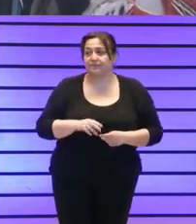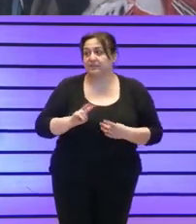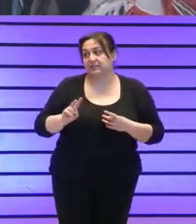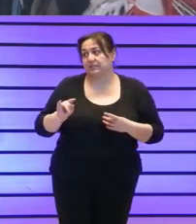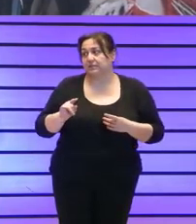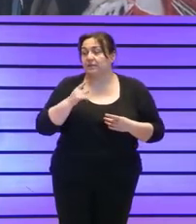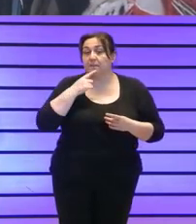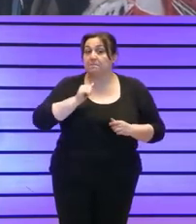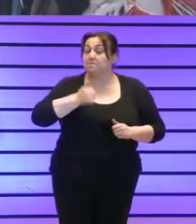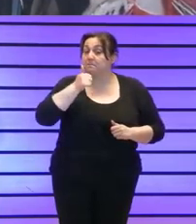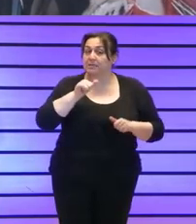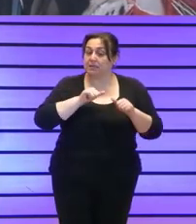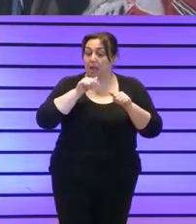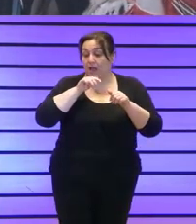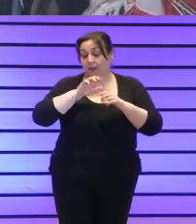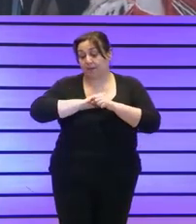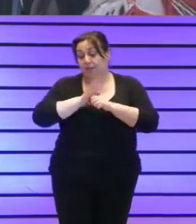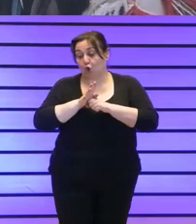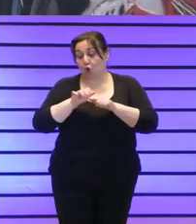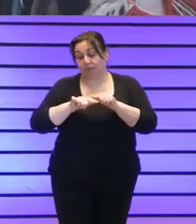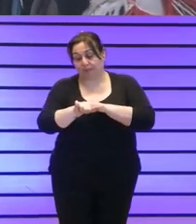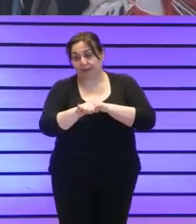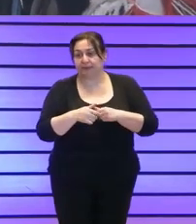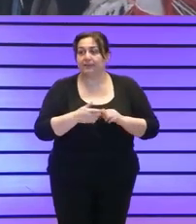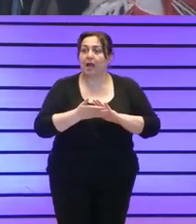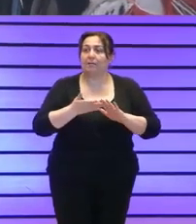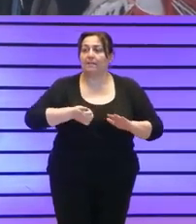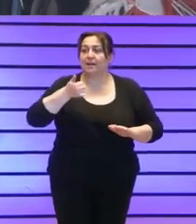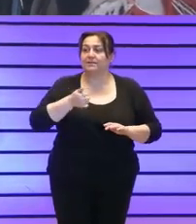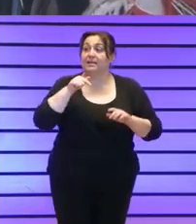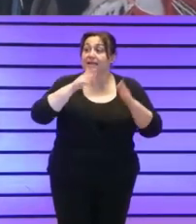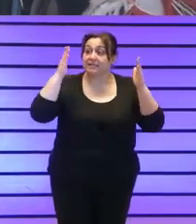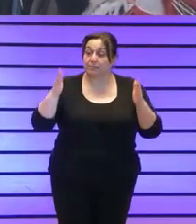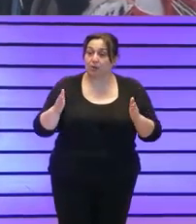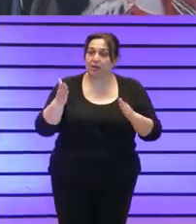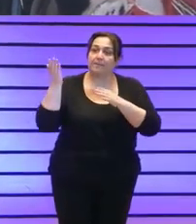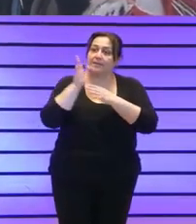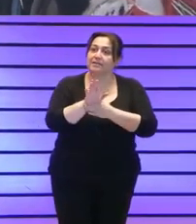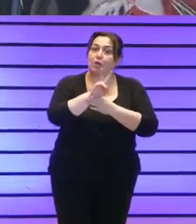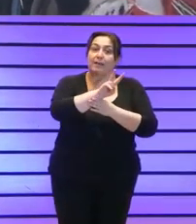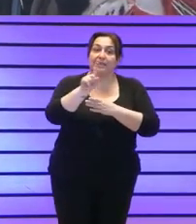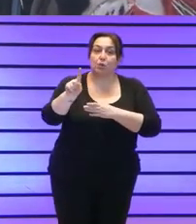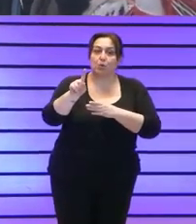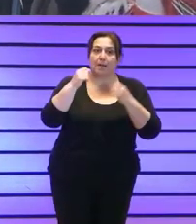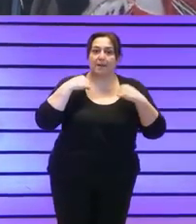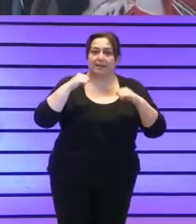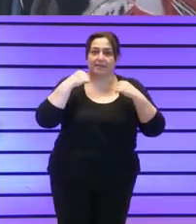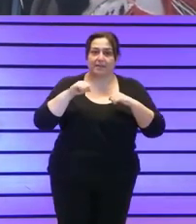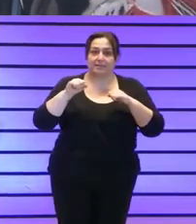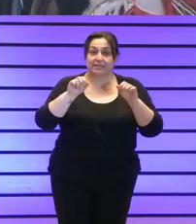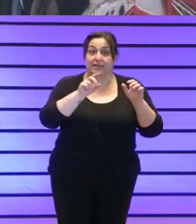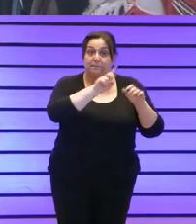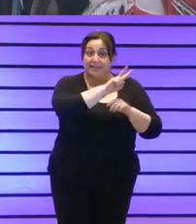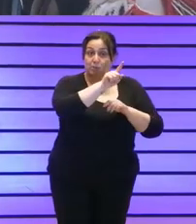sobre todo desde la pandemia. En este bloque se han presentado 21 prácticas. Siete de ellas